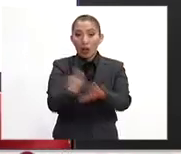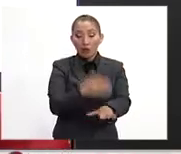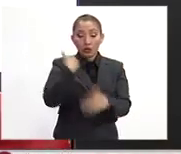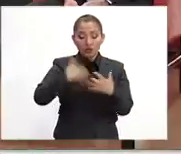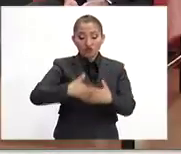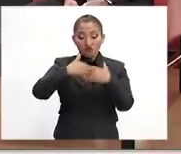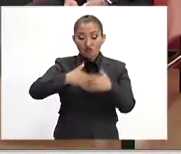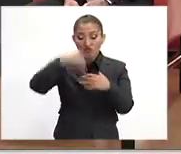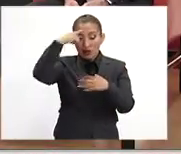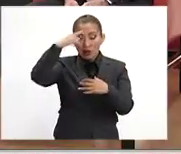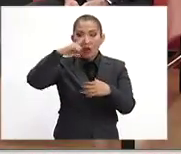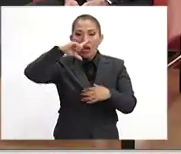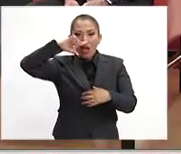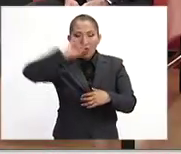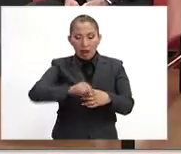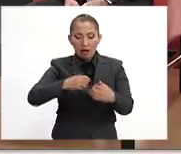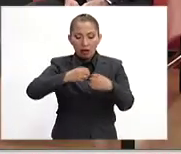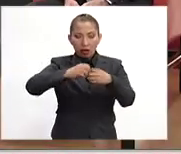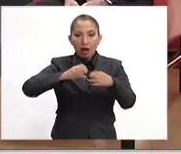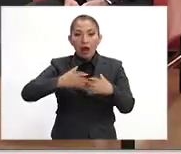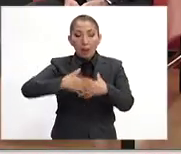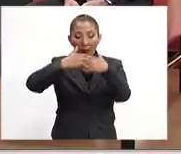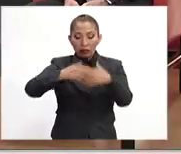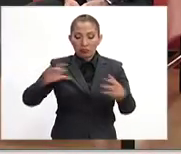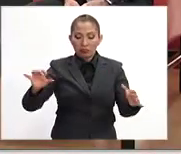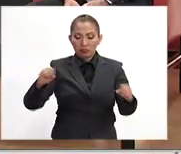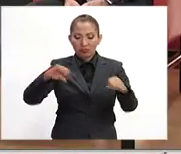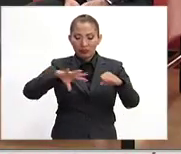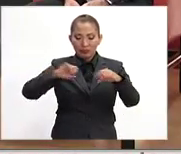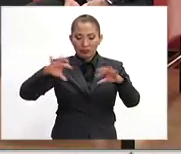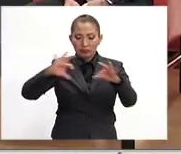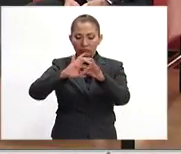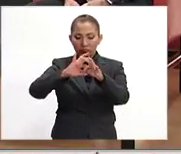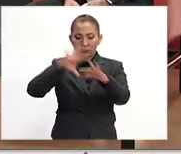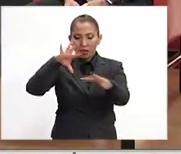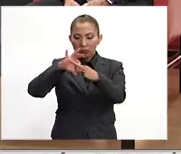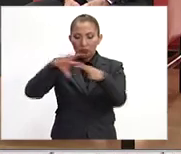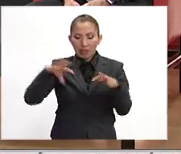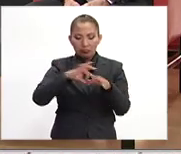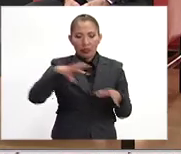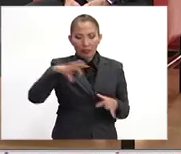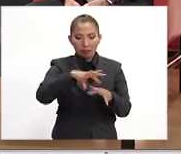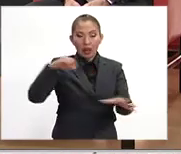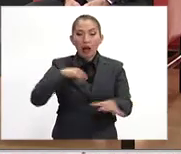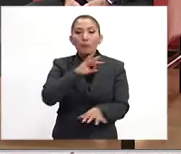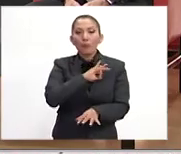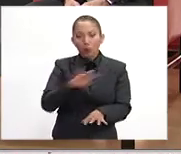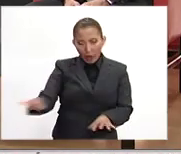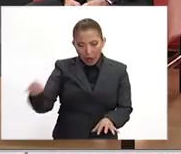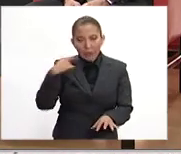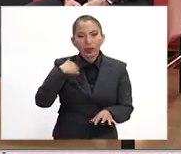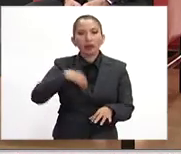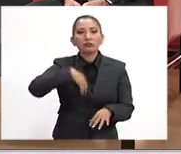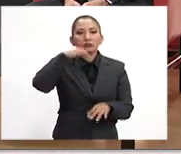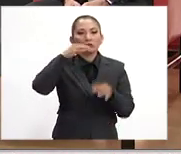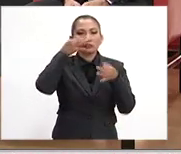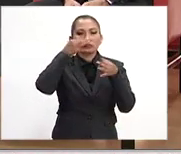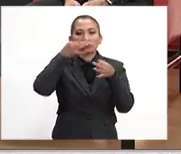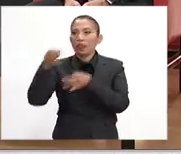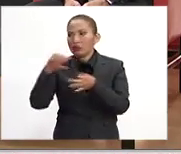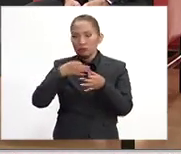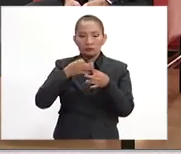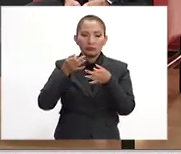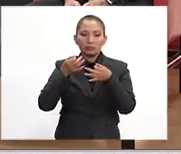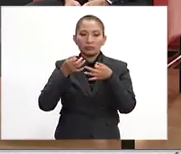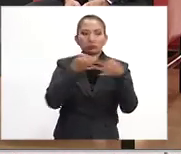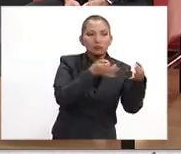proceso mental falla porque no se está conectando adecuadamente el cerebro, entonces es que puede presentar inatención, o sea, te distraes con